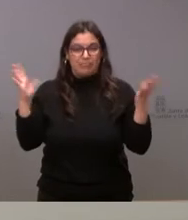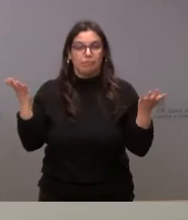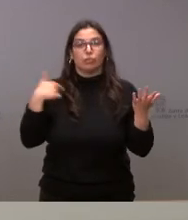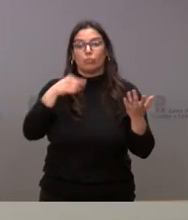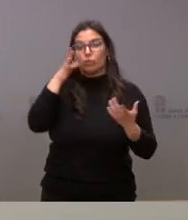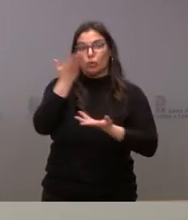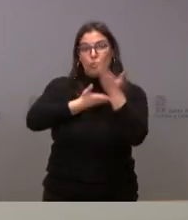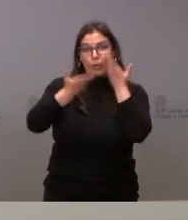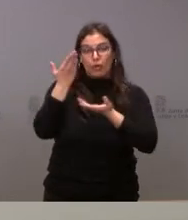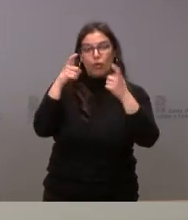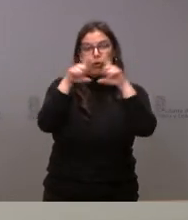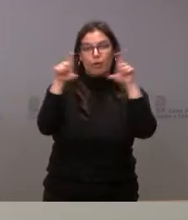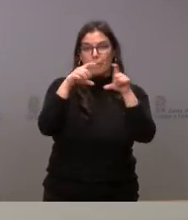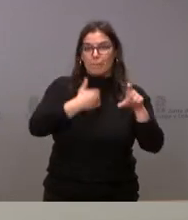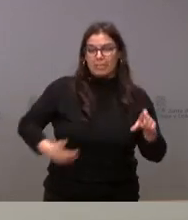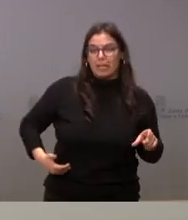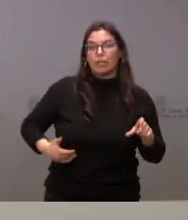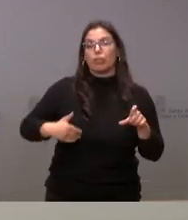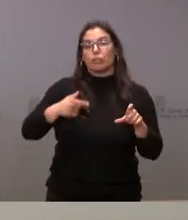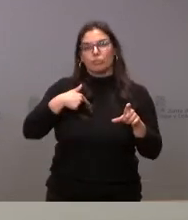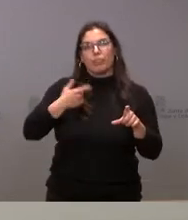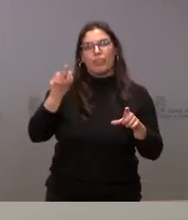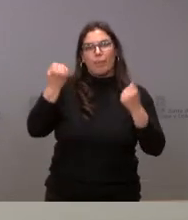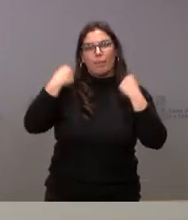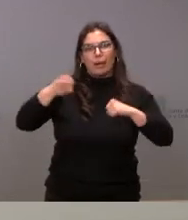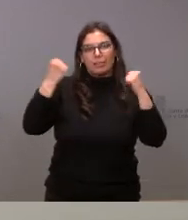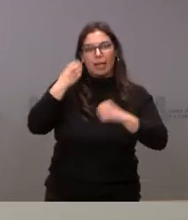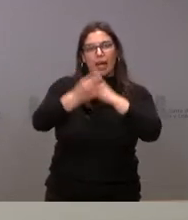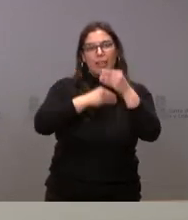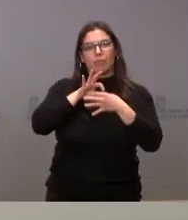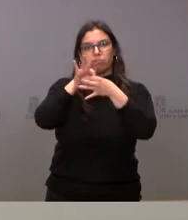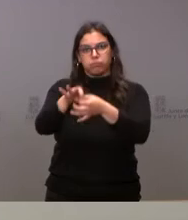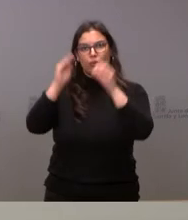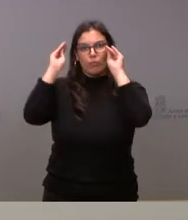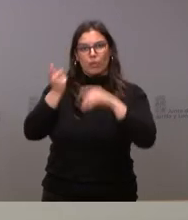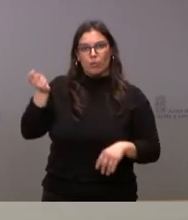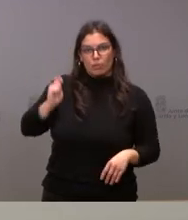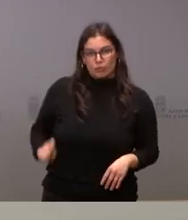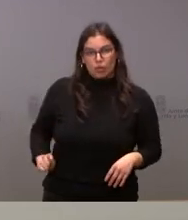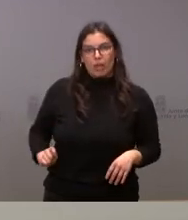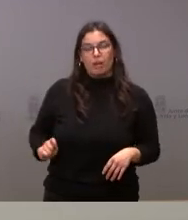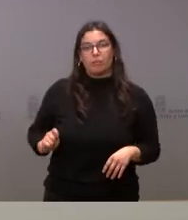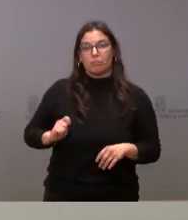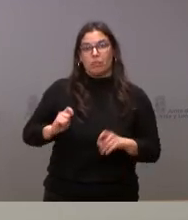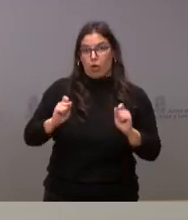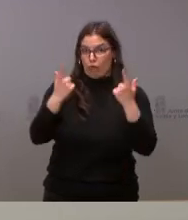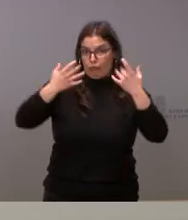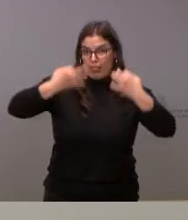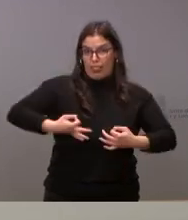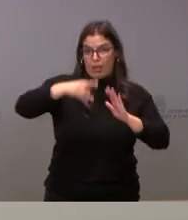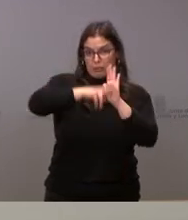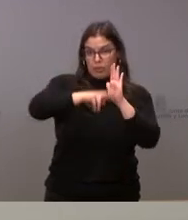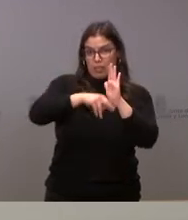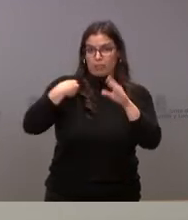hay vías para estas prácticas que se tienen que realizar vinculadas a la formación profesional reglada, la que establece la